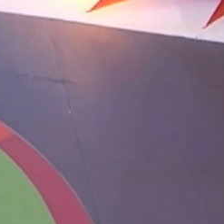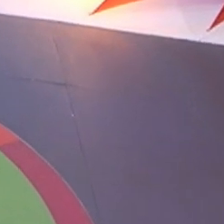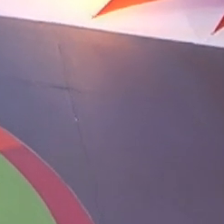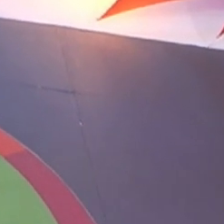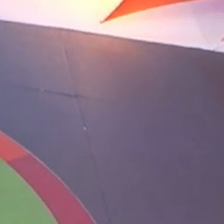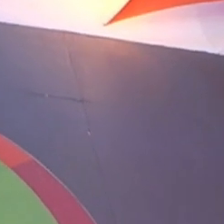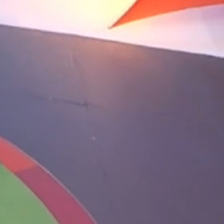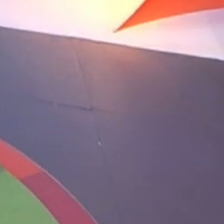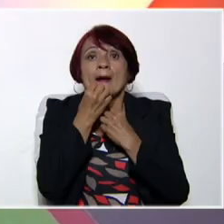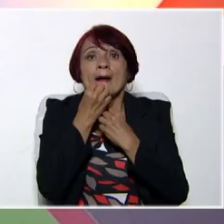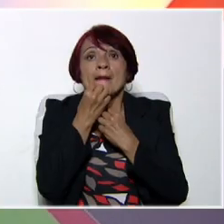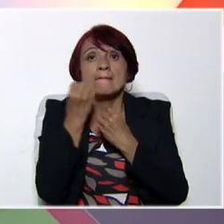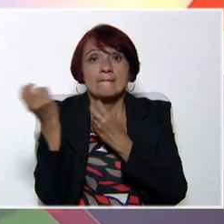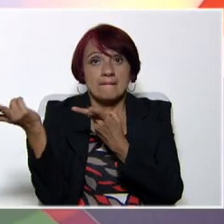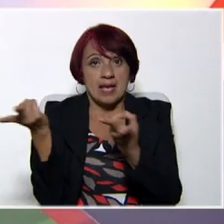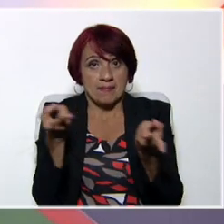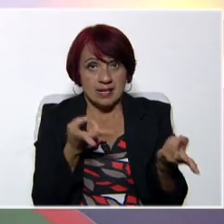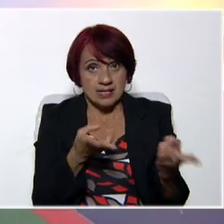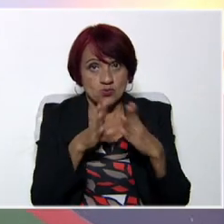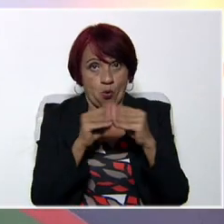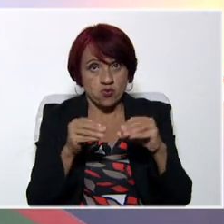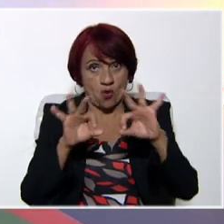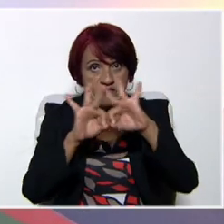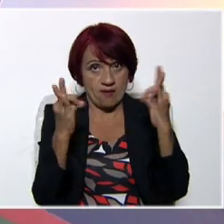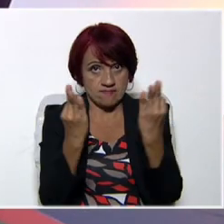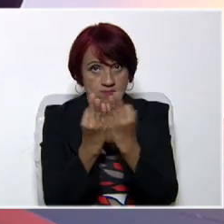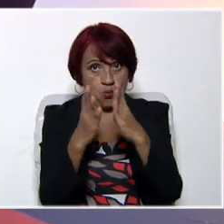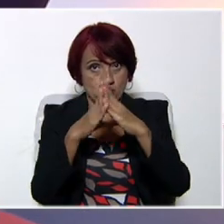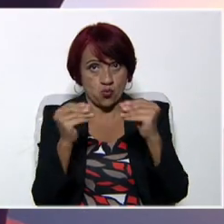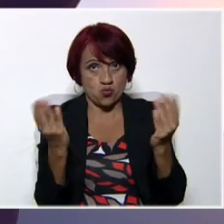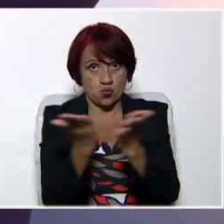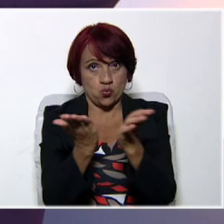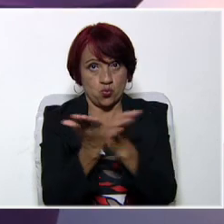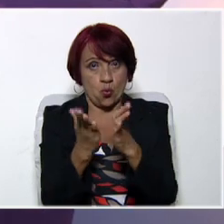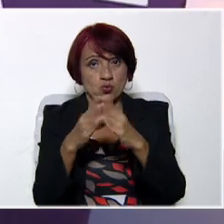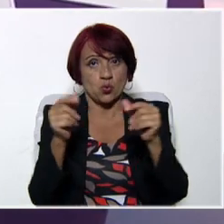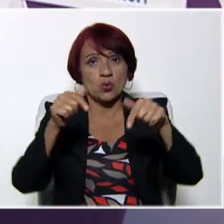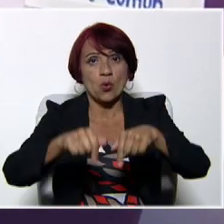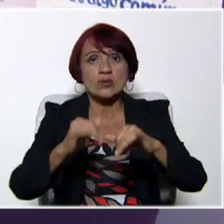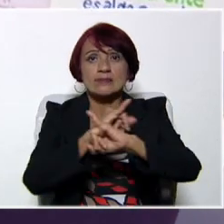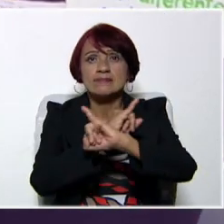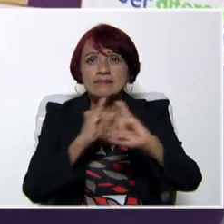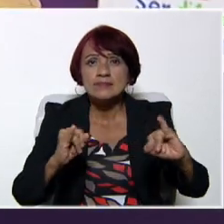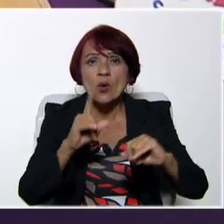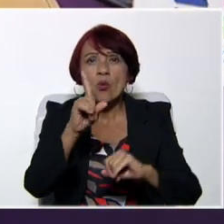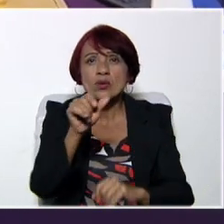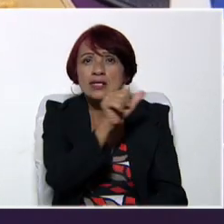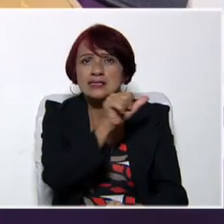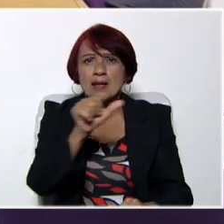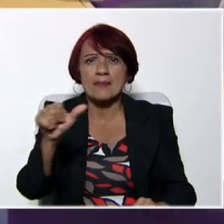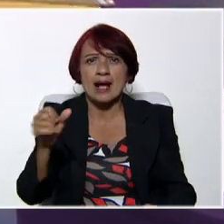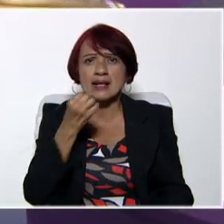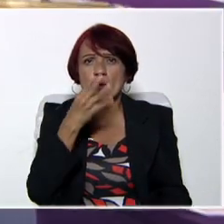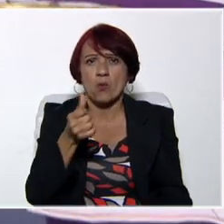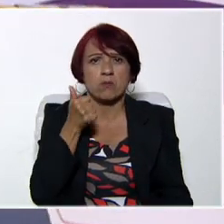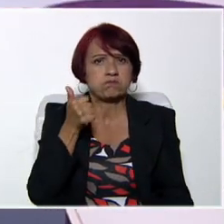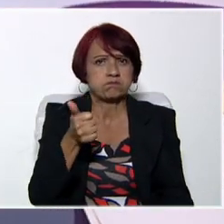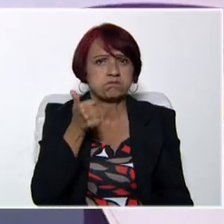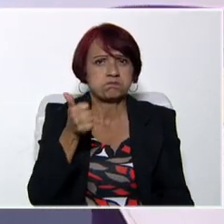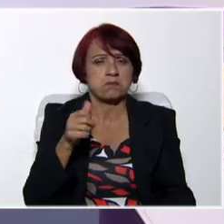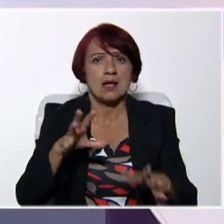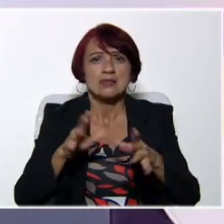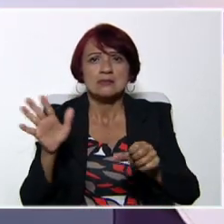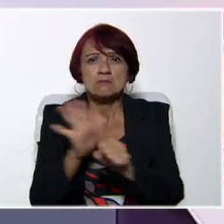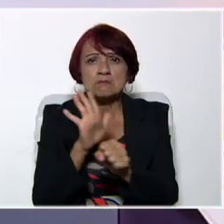Bienvenidos a su programa Cada Familia a una Escuela. Hoy estamos culminando una semana maravillosa, llena de